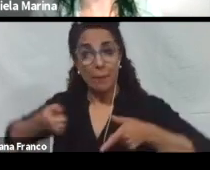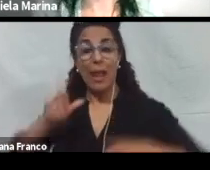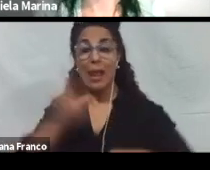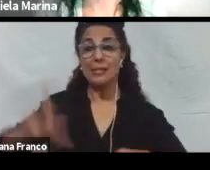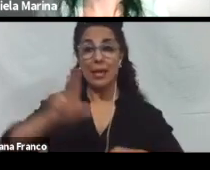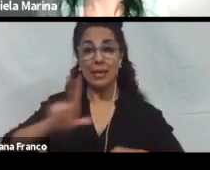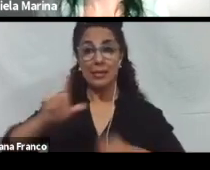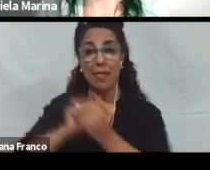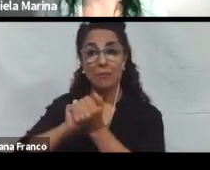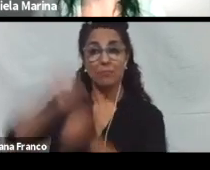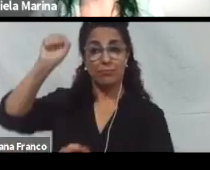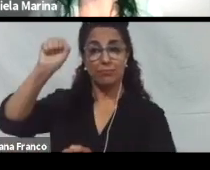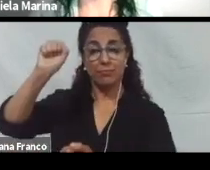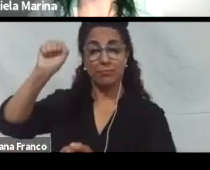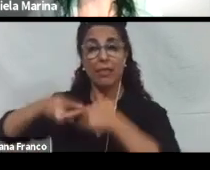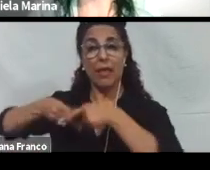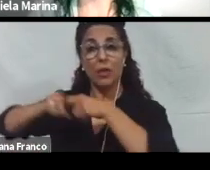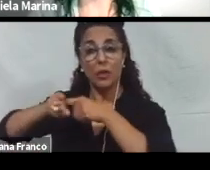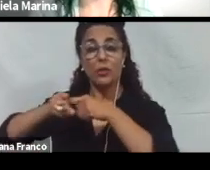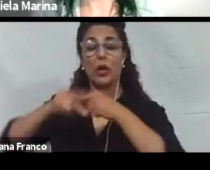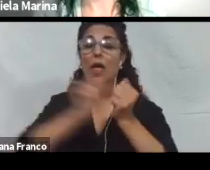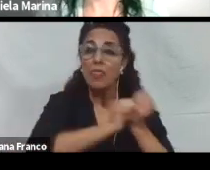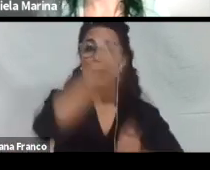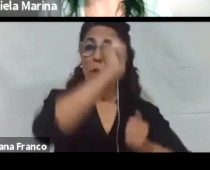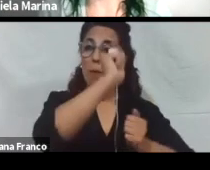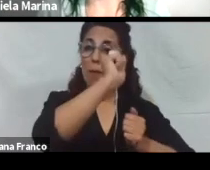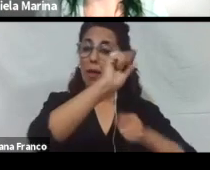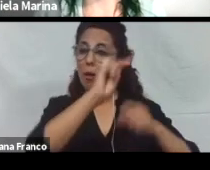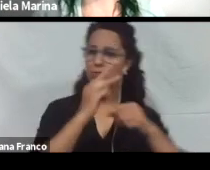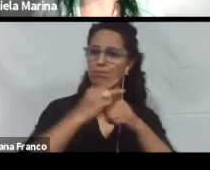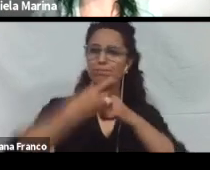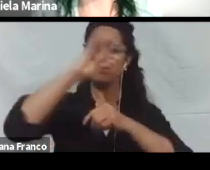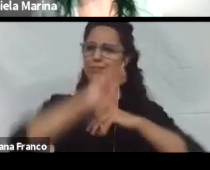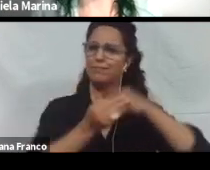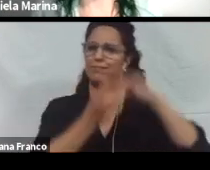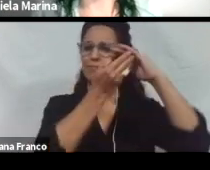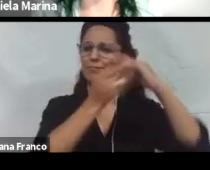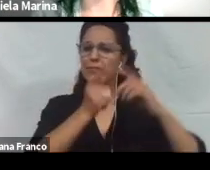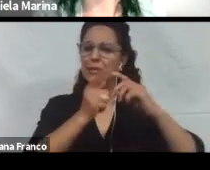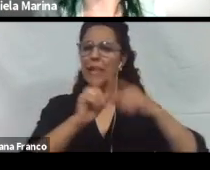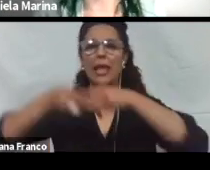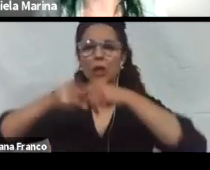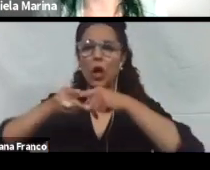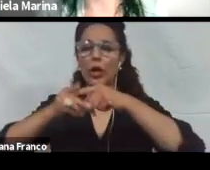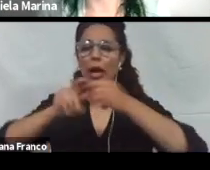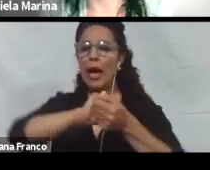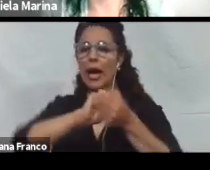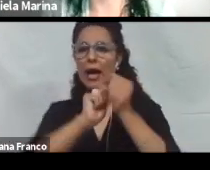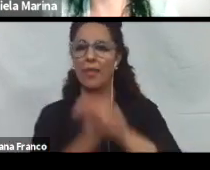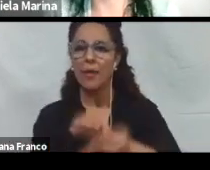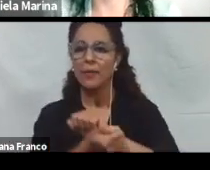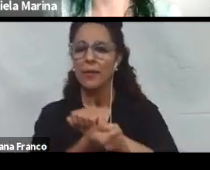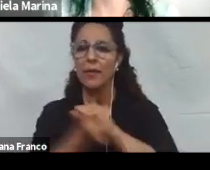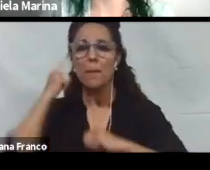información, diplomada en la accesibilidad y usabilidad, y en tecnologías adaptadas y estrategias pedagógicas para la